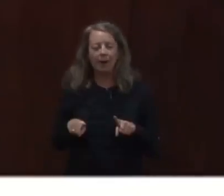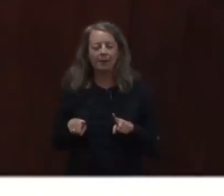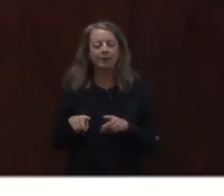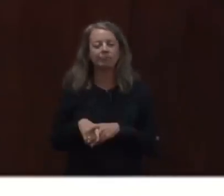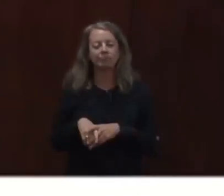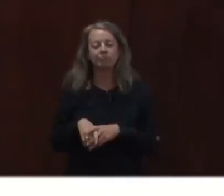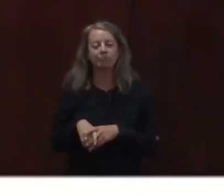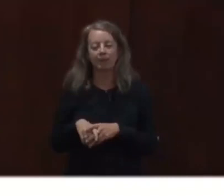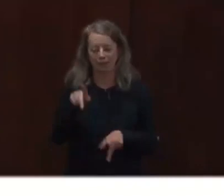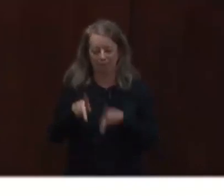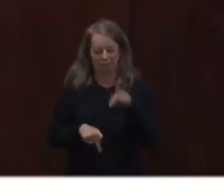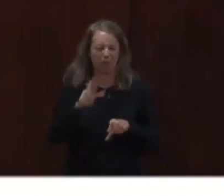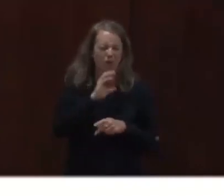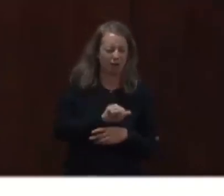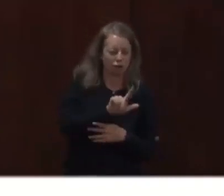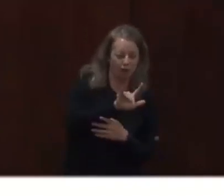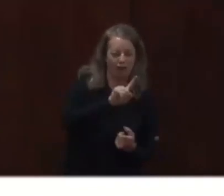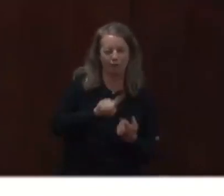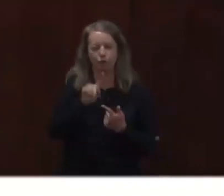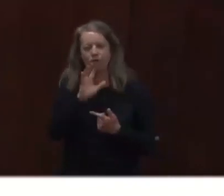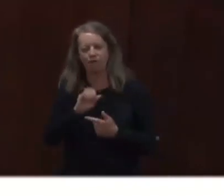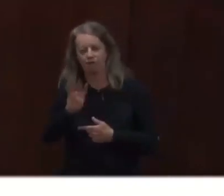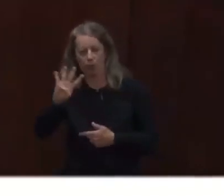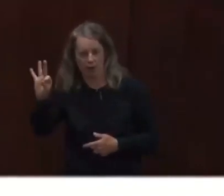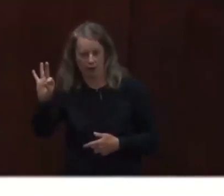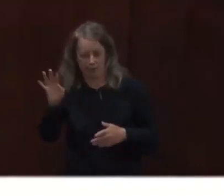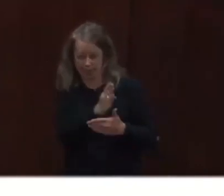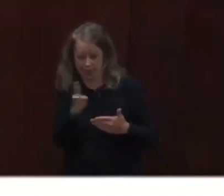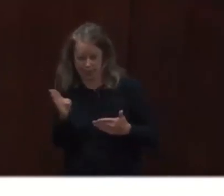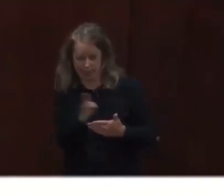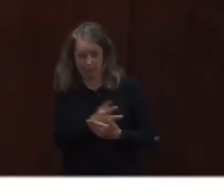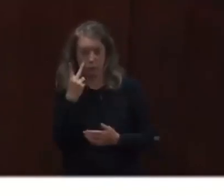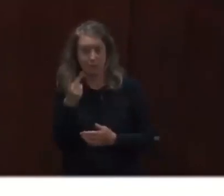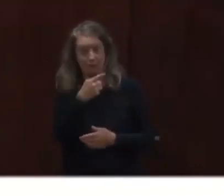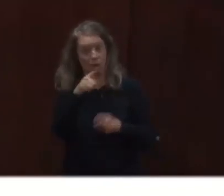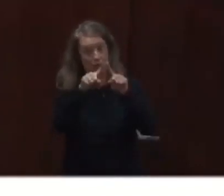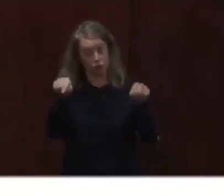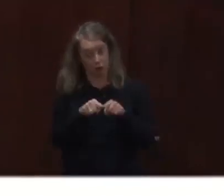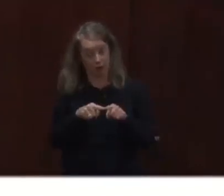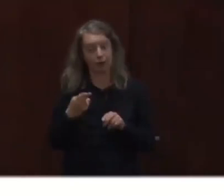que no existe en nuestra base de datos local.